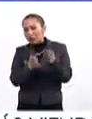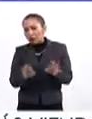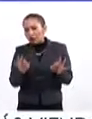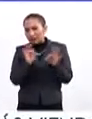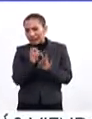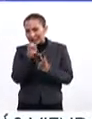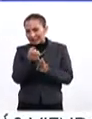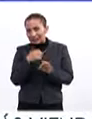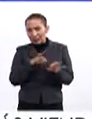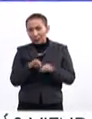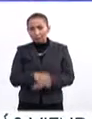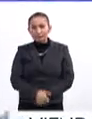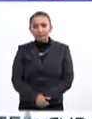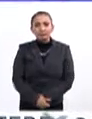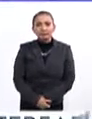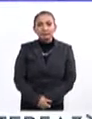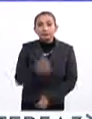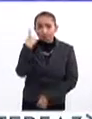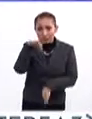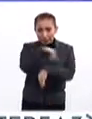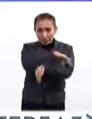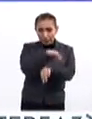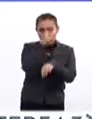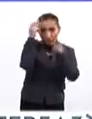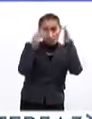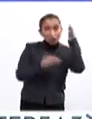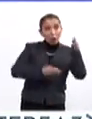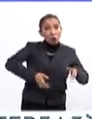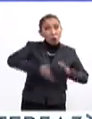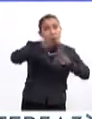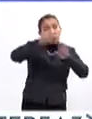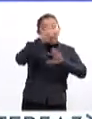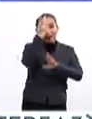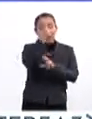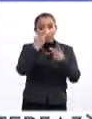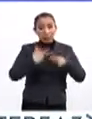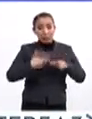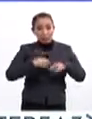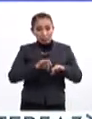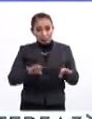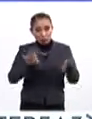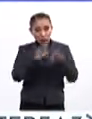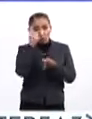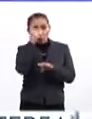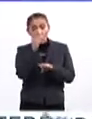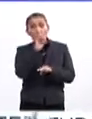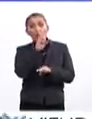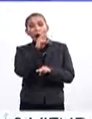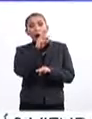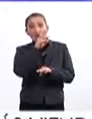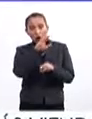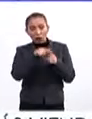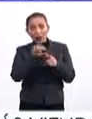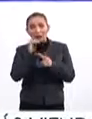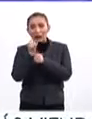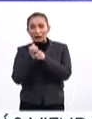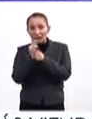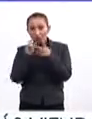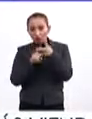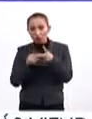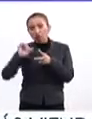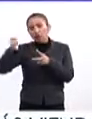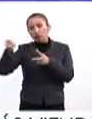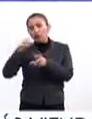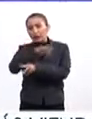relevantes en esta labor. Para diseñar museos se necesitan tres personas importantes. Uno es el curador, otro es el investigador